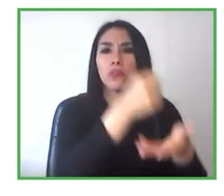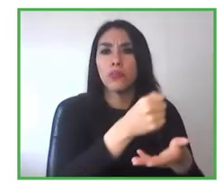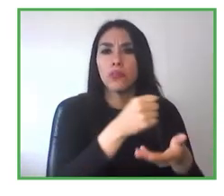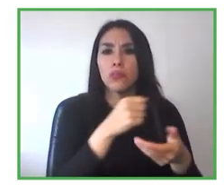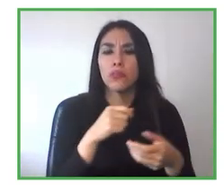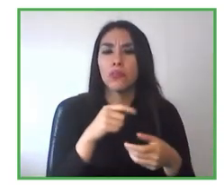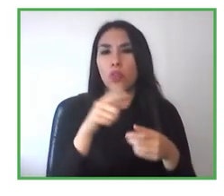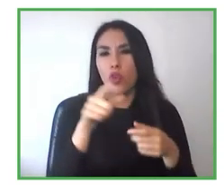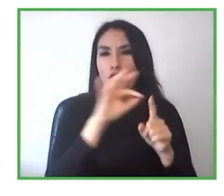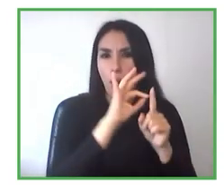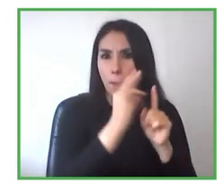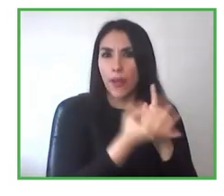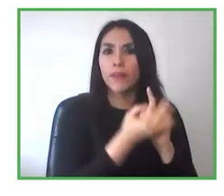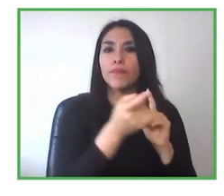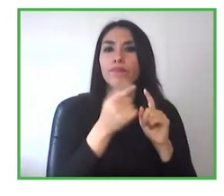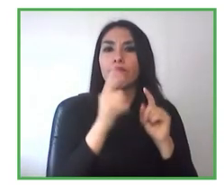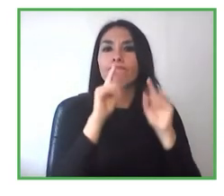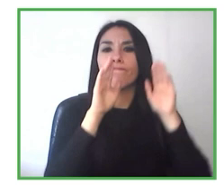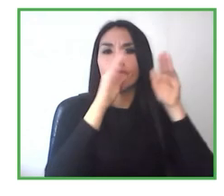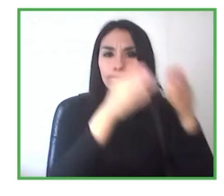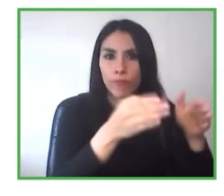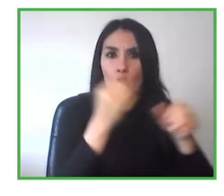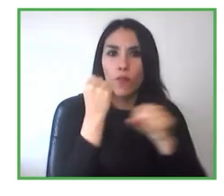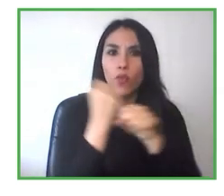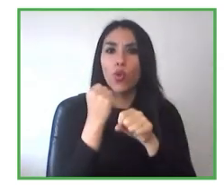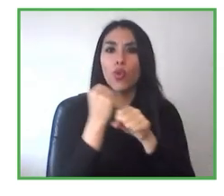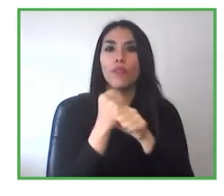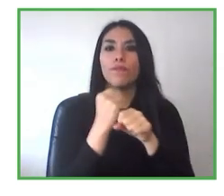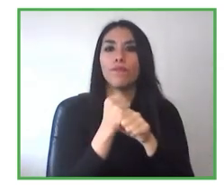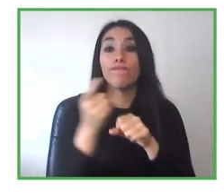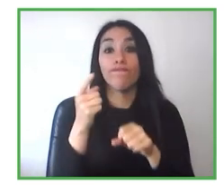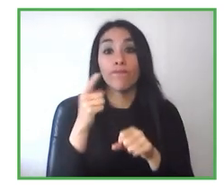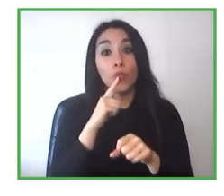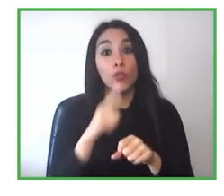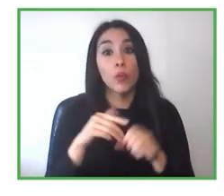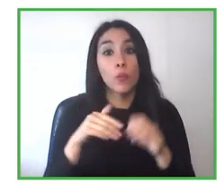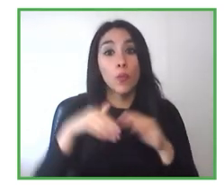laboral. Y creo que a la mayoría de las empresas les ha salido más fácil,